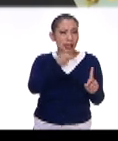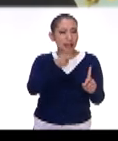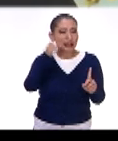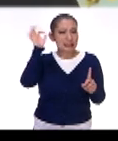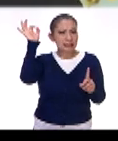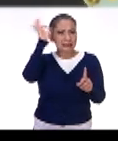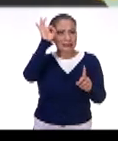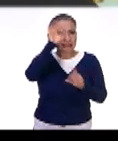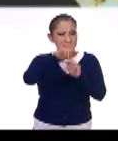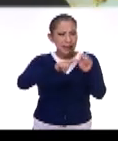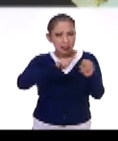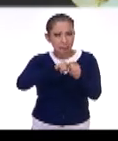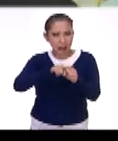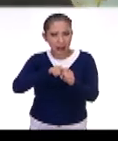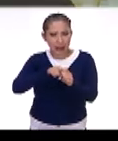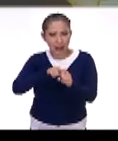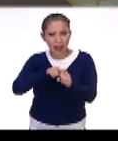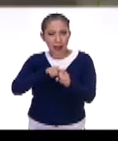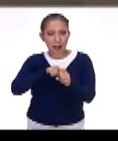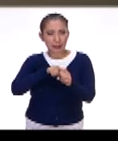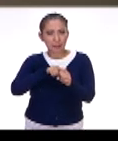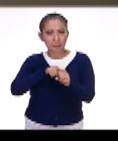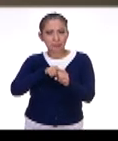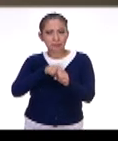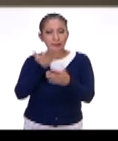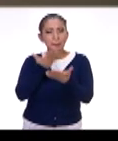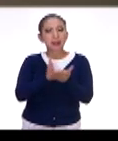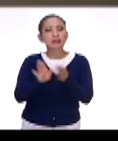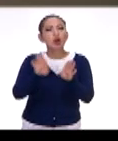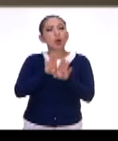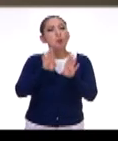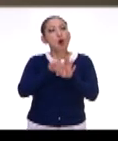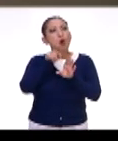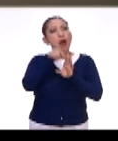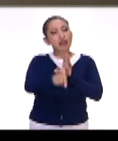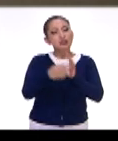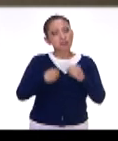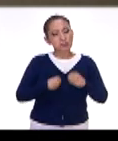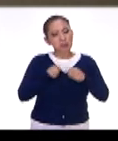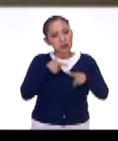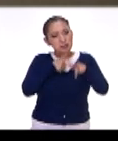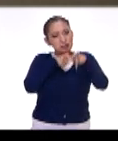insectos y cómo han logrado sobrevivir,